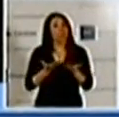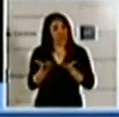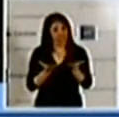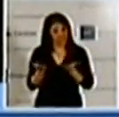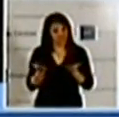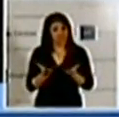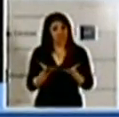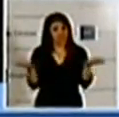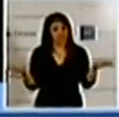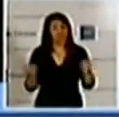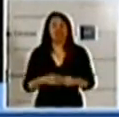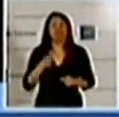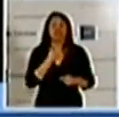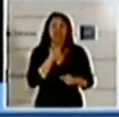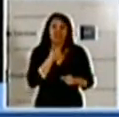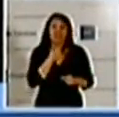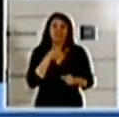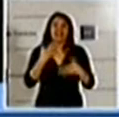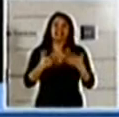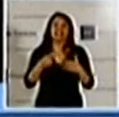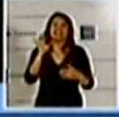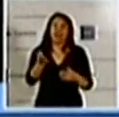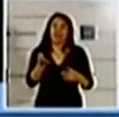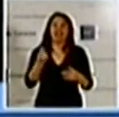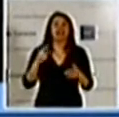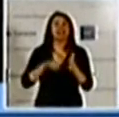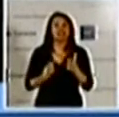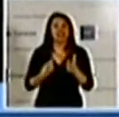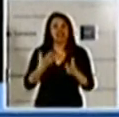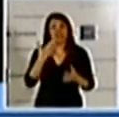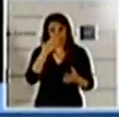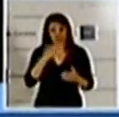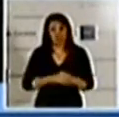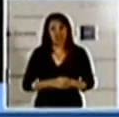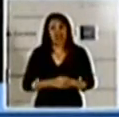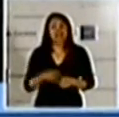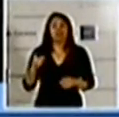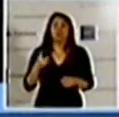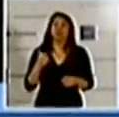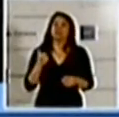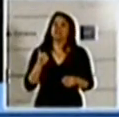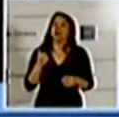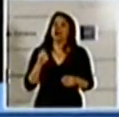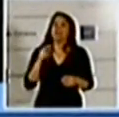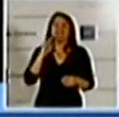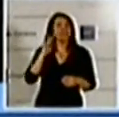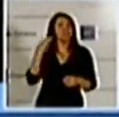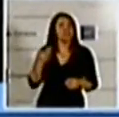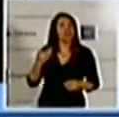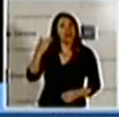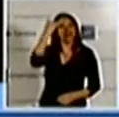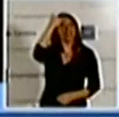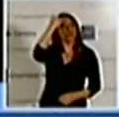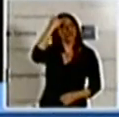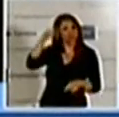nosotros queremos hacerle saber a la ciudadanía de Córdoba que vamos a tener un férreo apego a la Carta Orgánica Municipal,